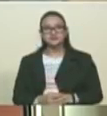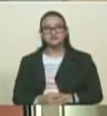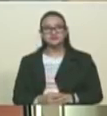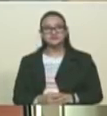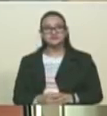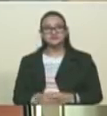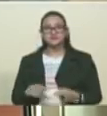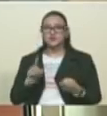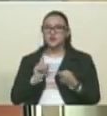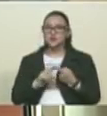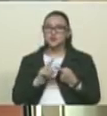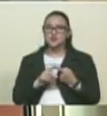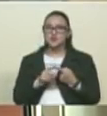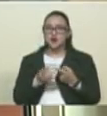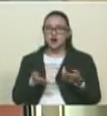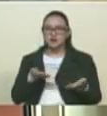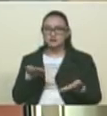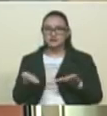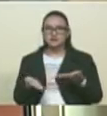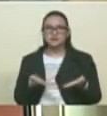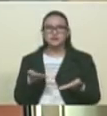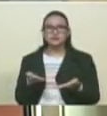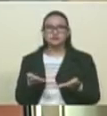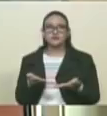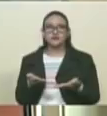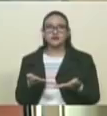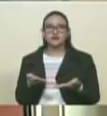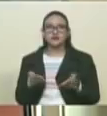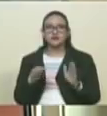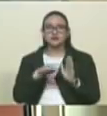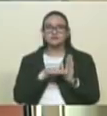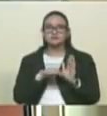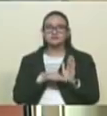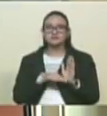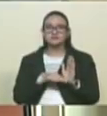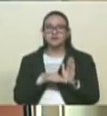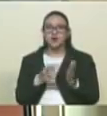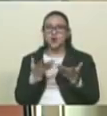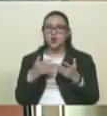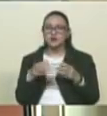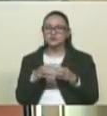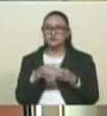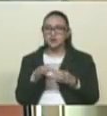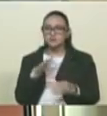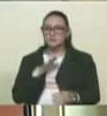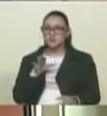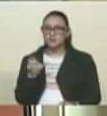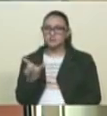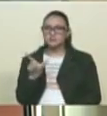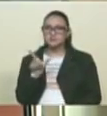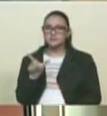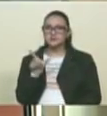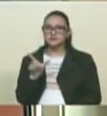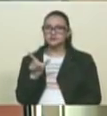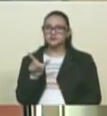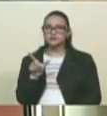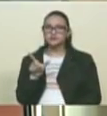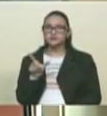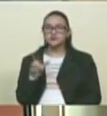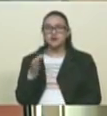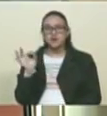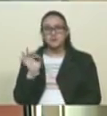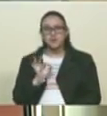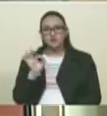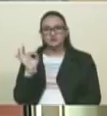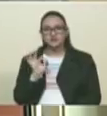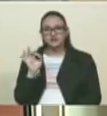que ver con las candidaturas que han sido postuladas por parte de la organización Partido Socialista Unido de Venezuela. ¿Qué porcentaje